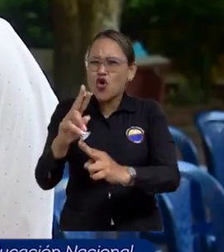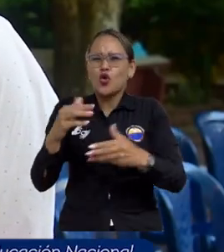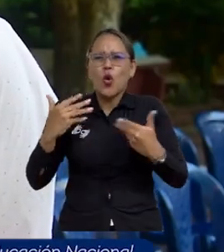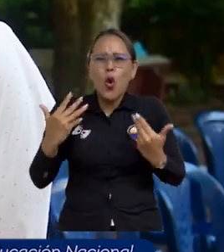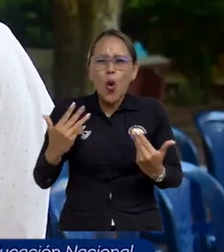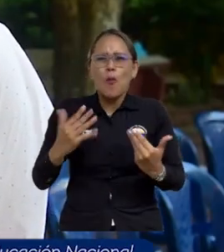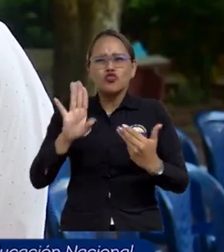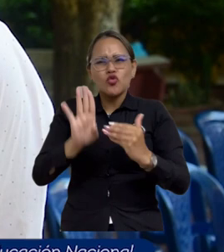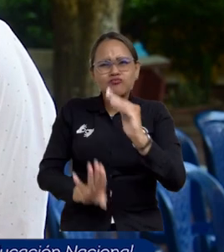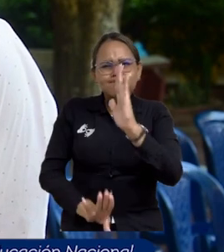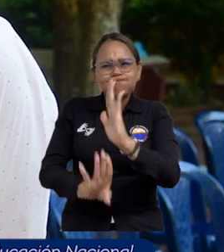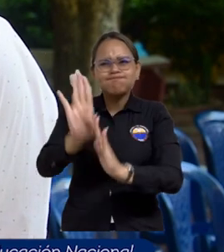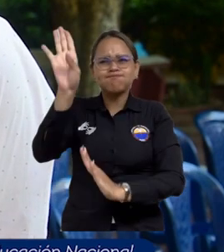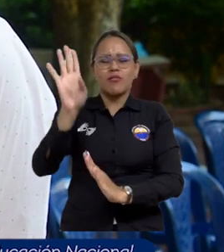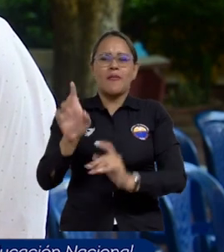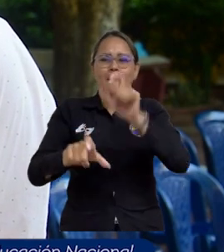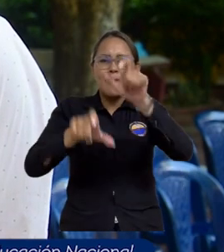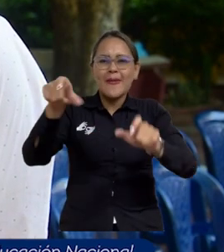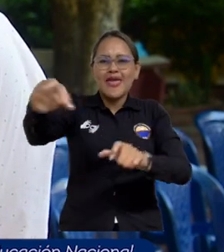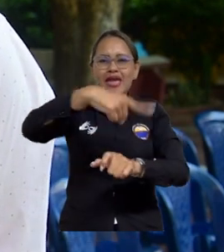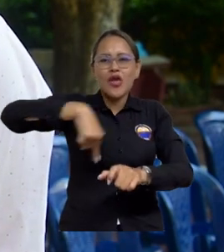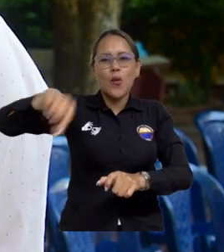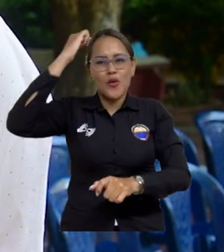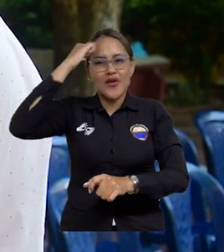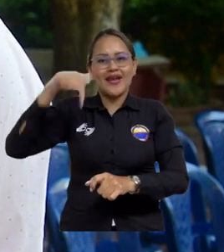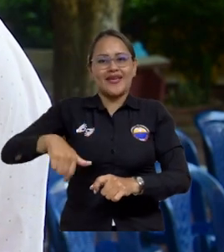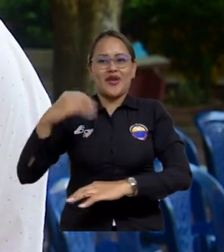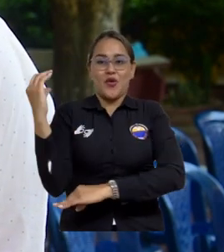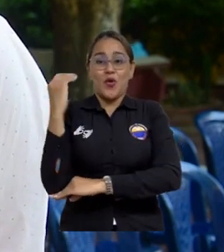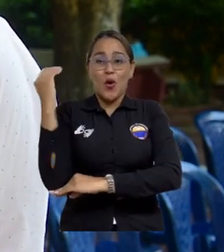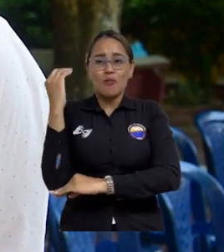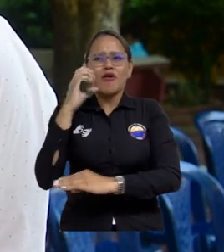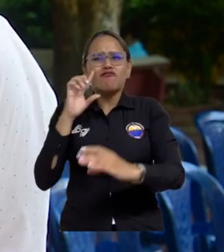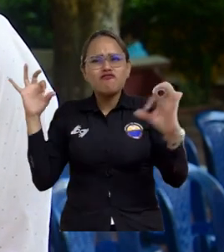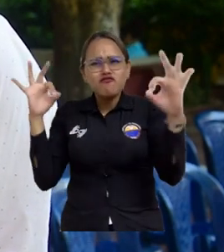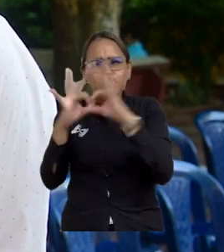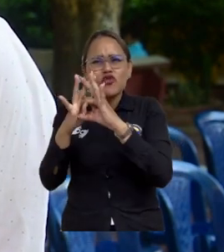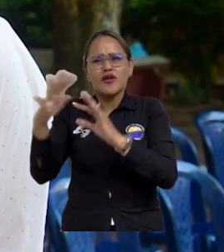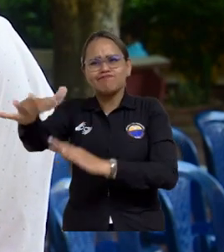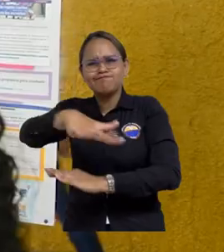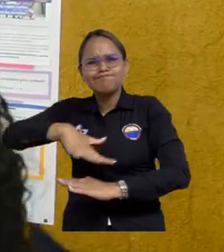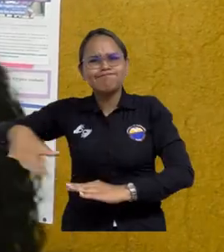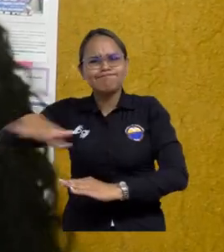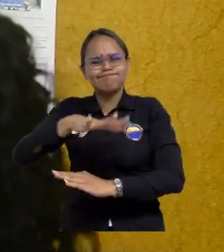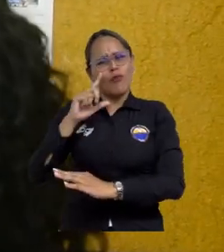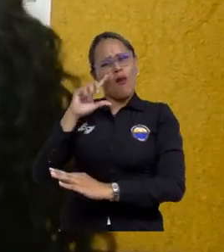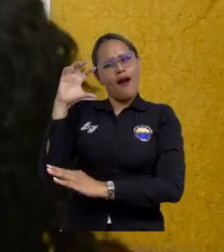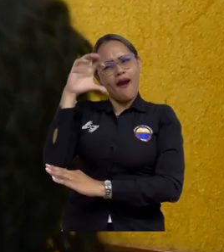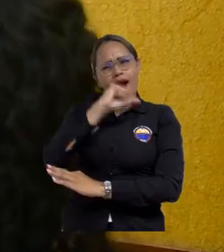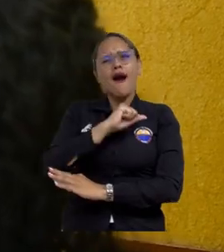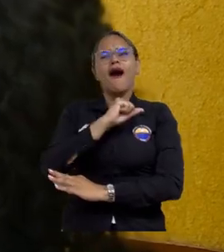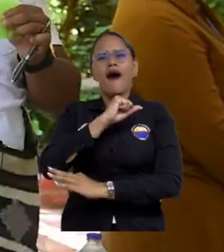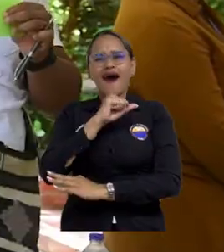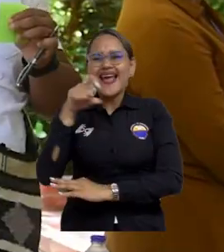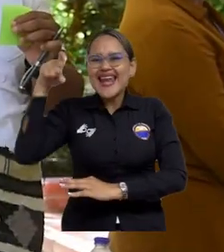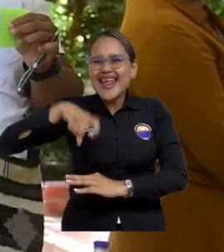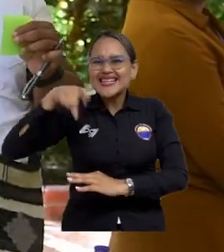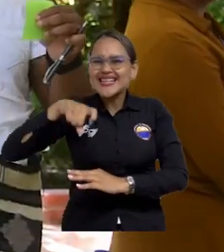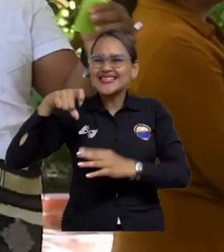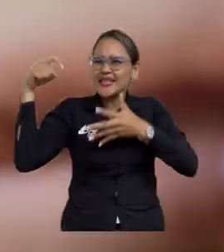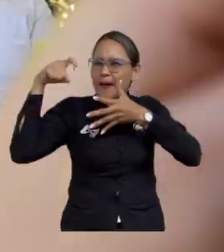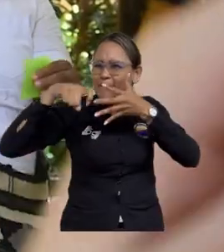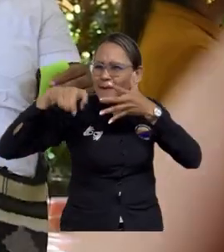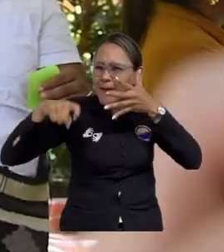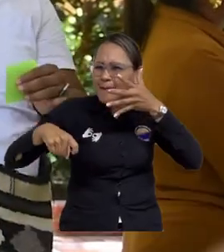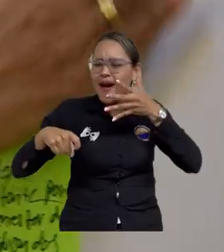y desarrollo profesional de los educadores del país, con una mirada de enfoque territorial, poder identificar cuáles son esas